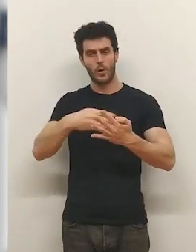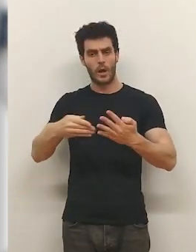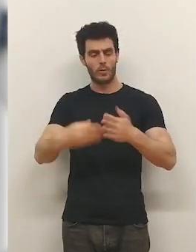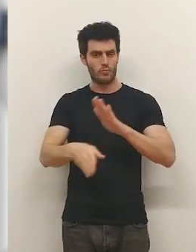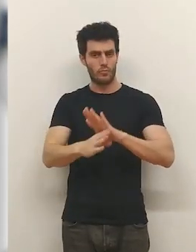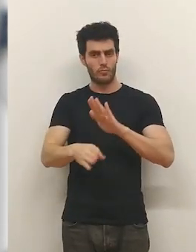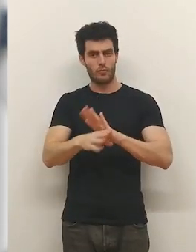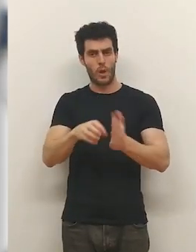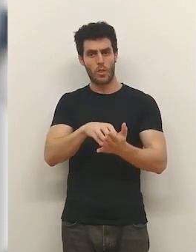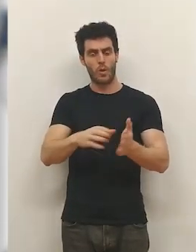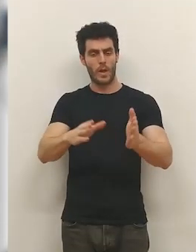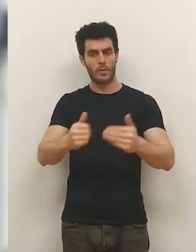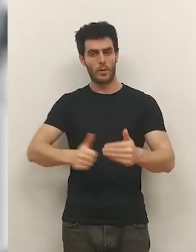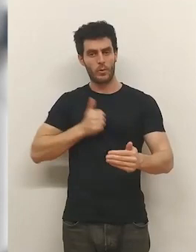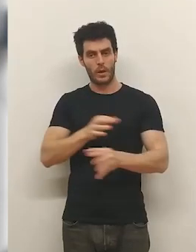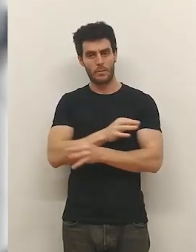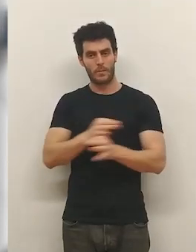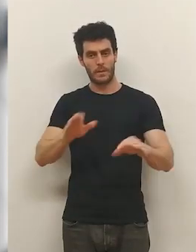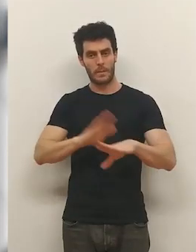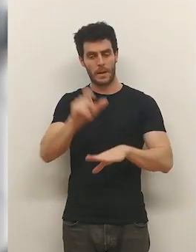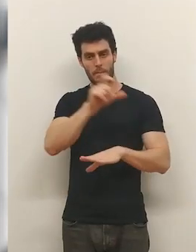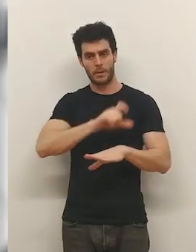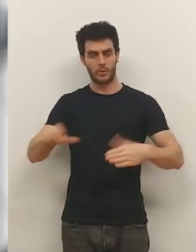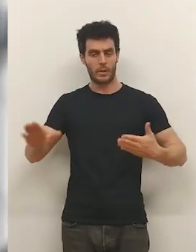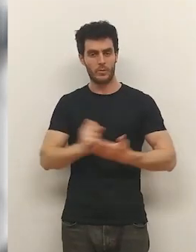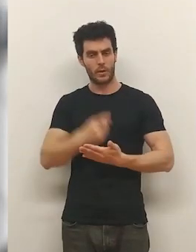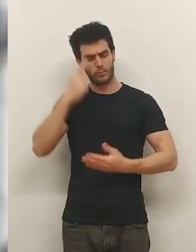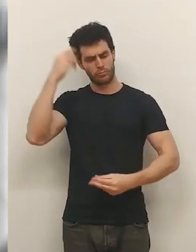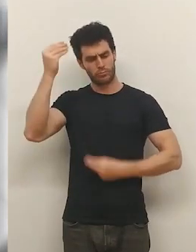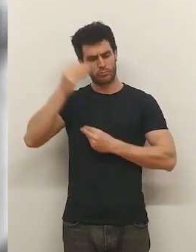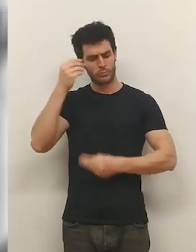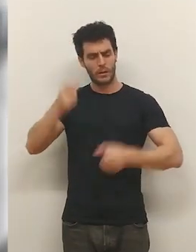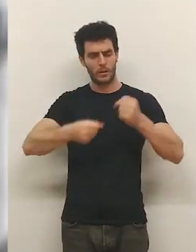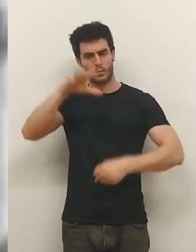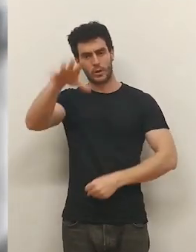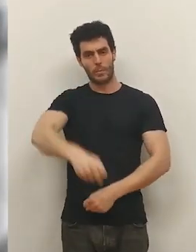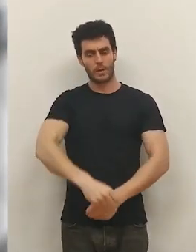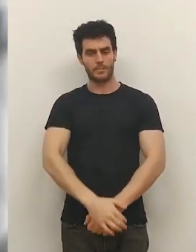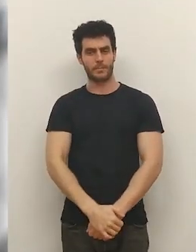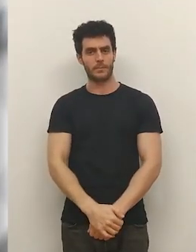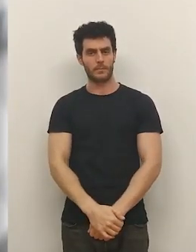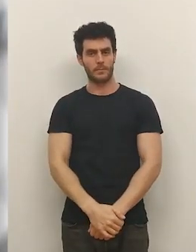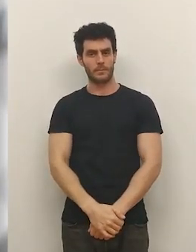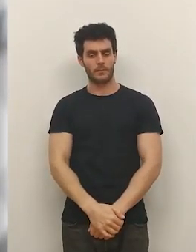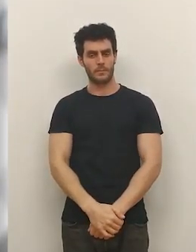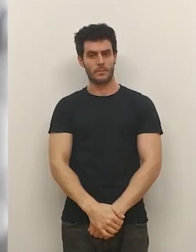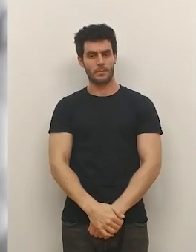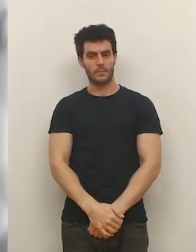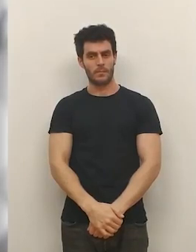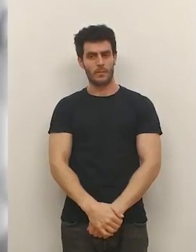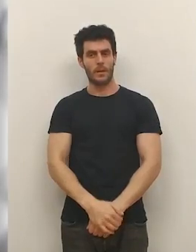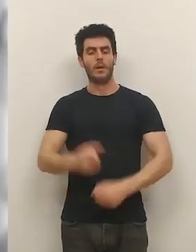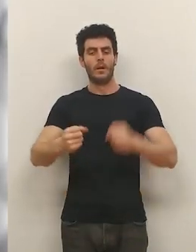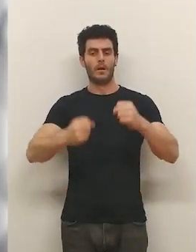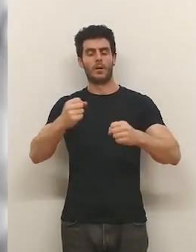ininterrumpido. Sin duda una gran oportunidad para todos aquellos que estén pensando en adquirir un vehículo de ocasión. Se han probado coches